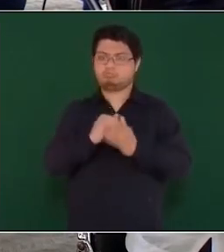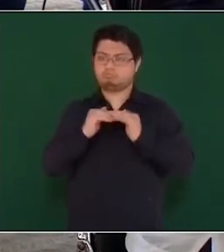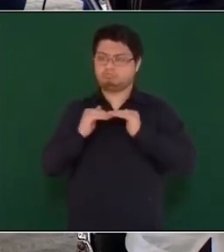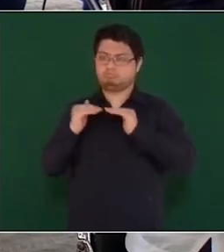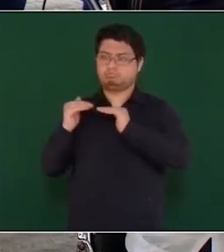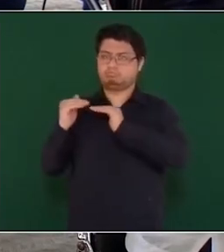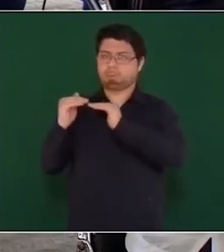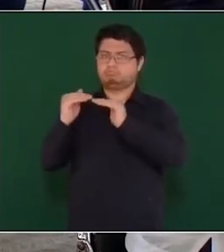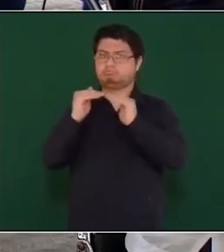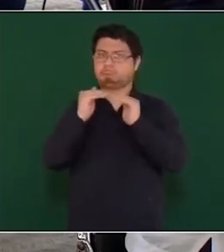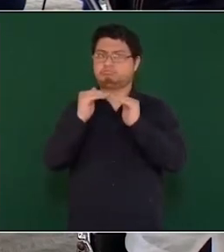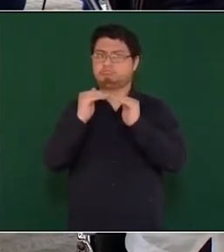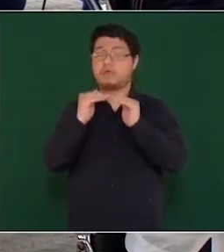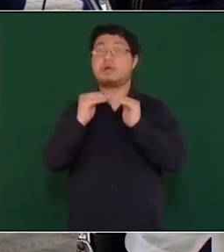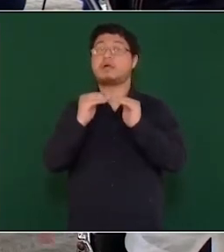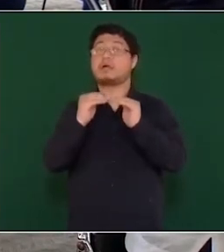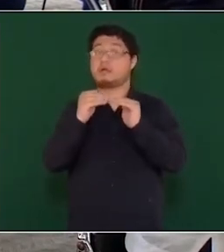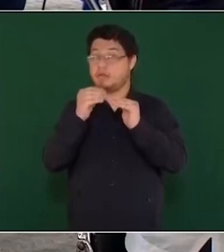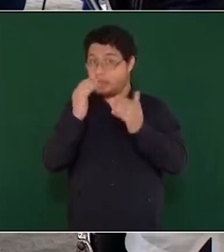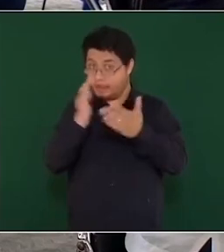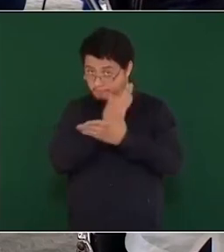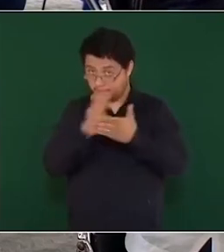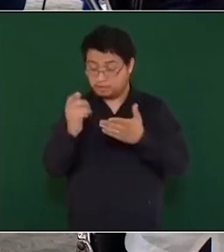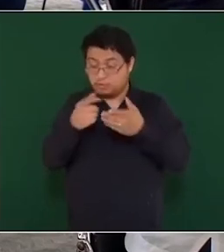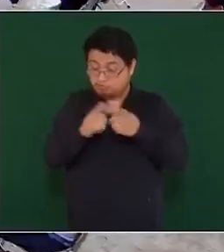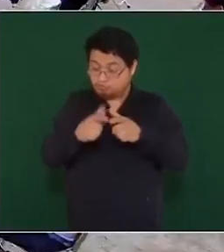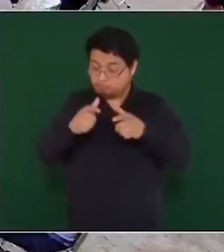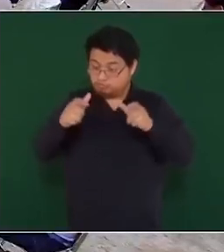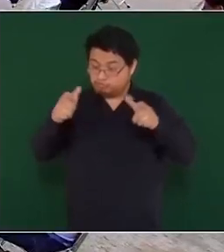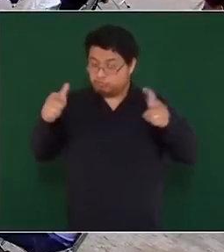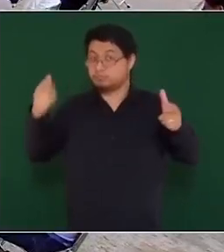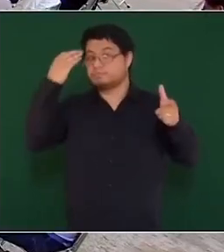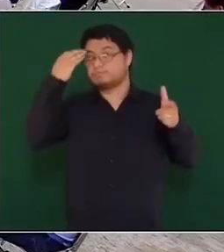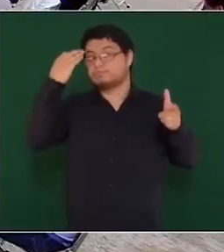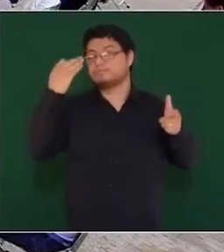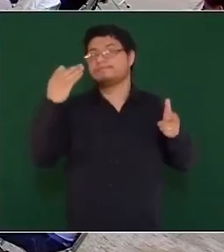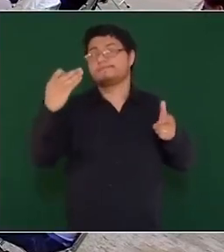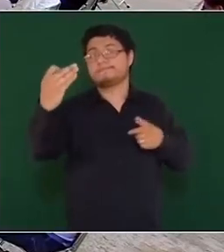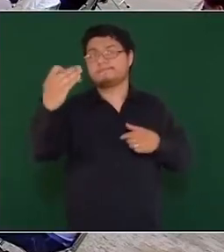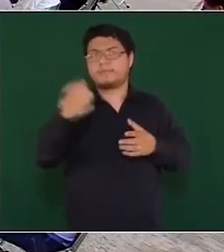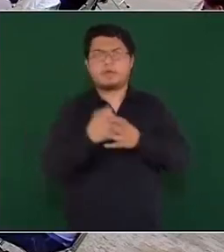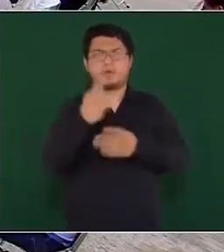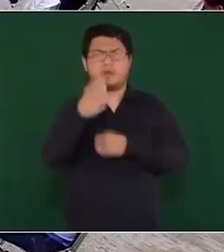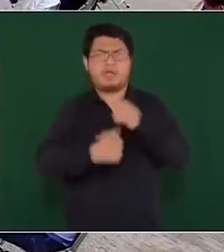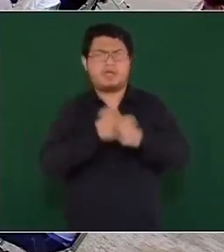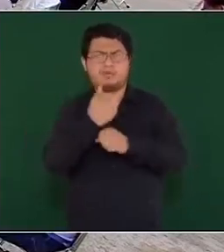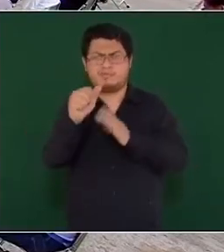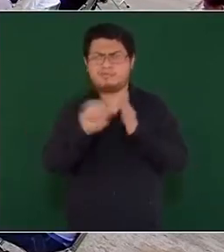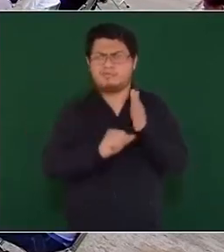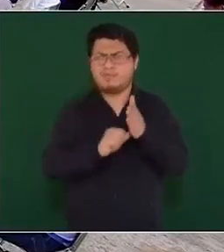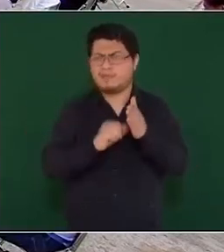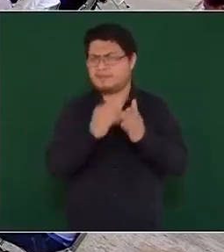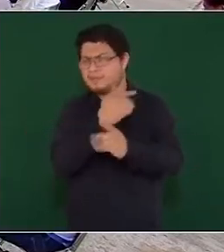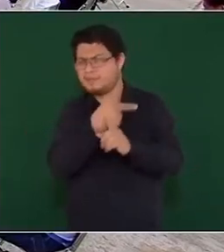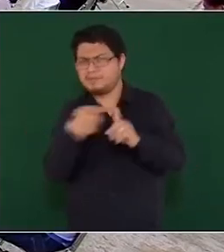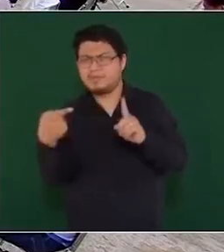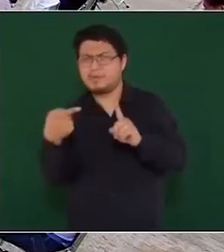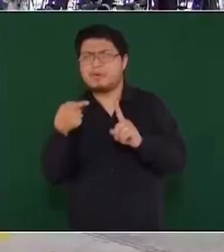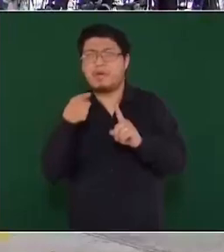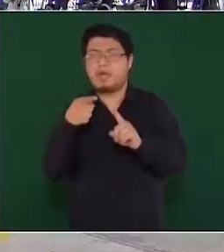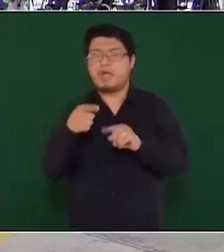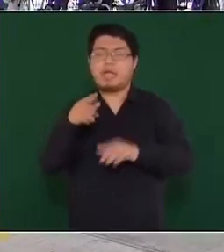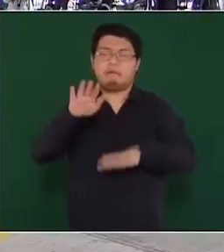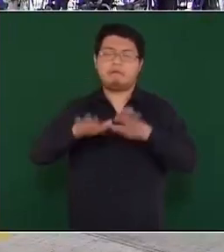ampliación de los periodos de prescripción del delito porque digo prácticamente un año y medio para que se investigue pues es lo que tarda a veces la